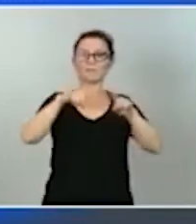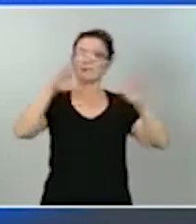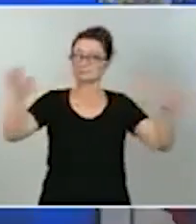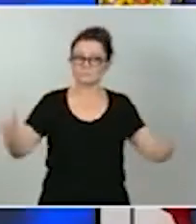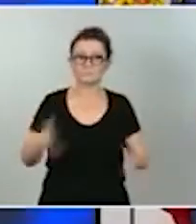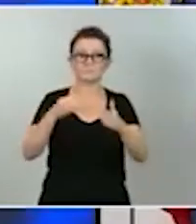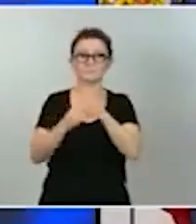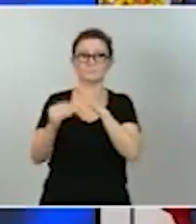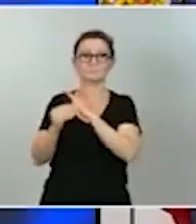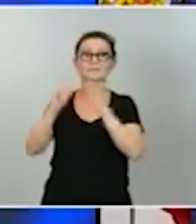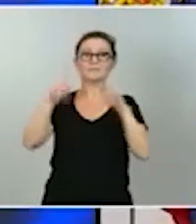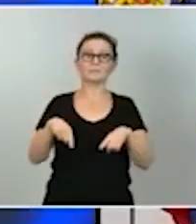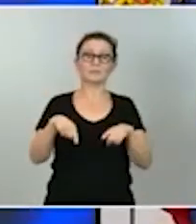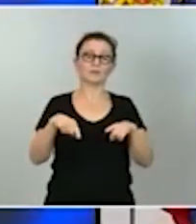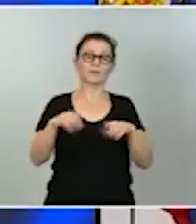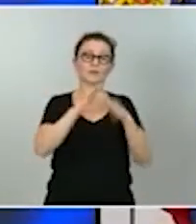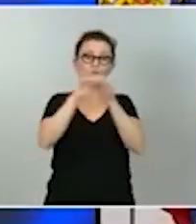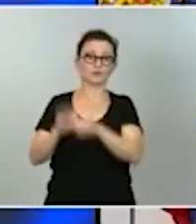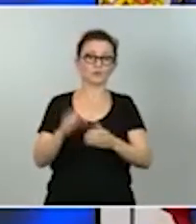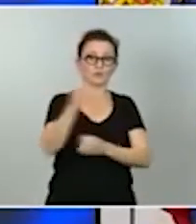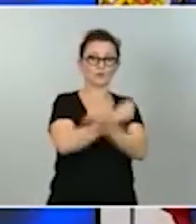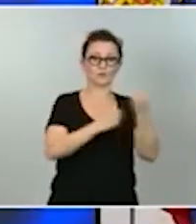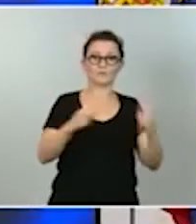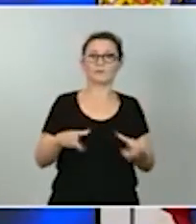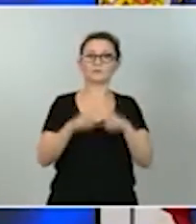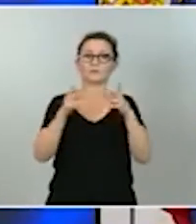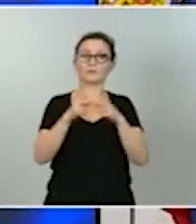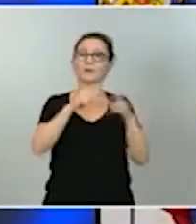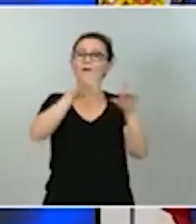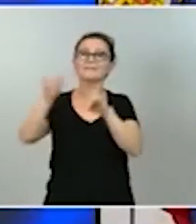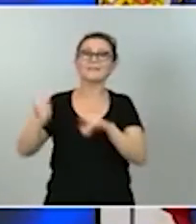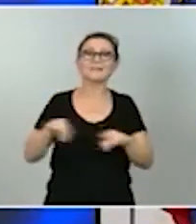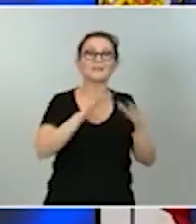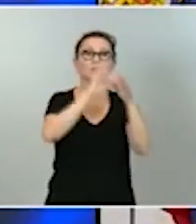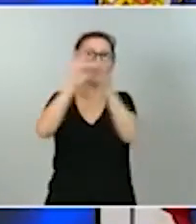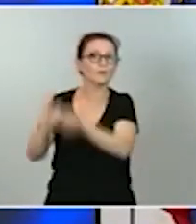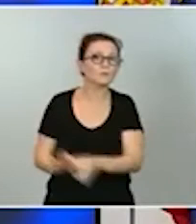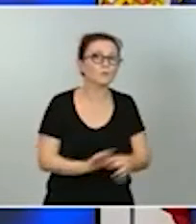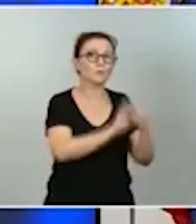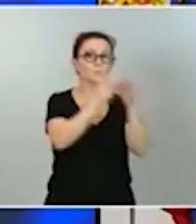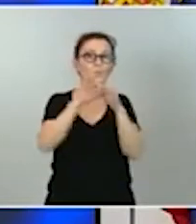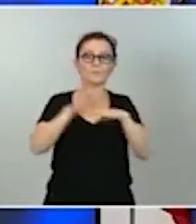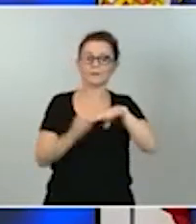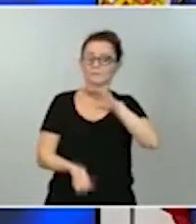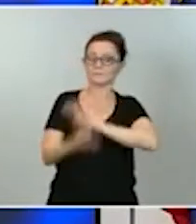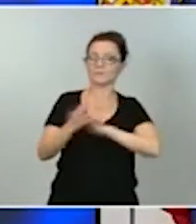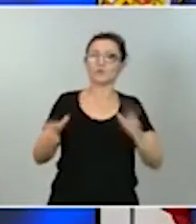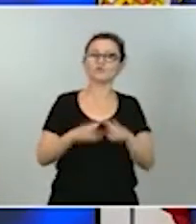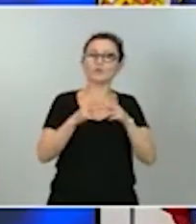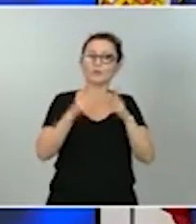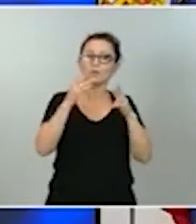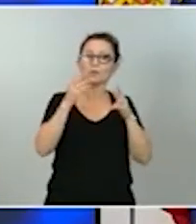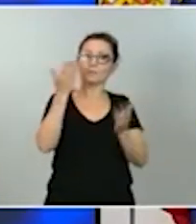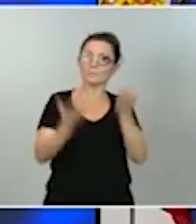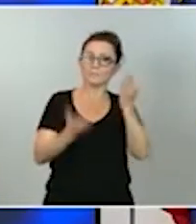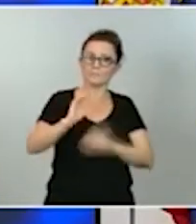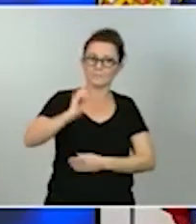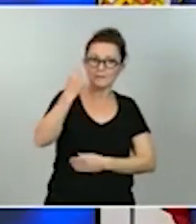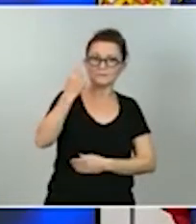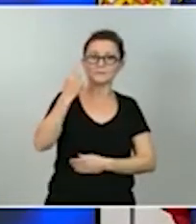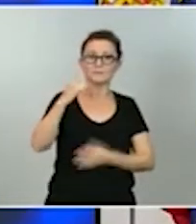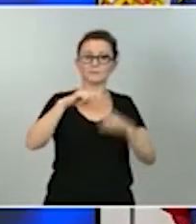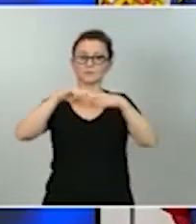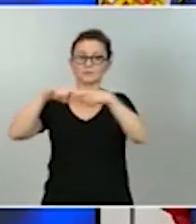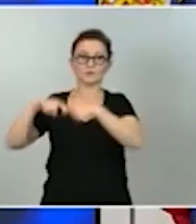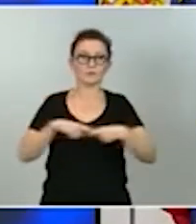económica también la social la territorial para crear una sociedad más justa más solidaria y más resiliente